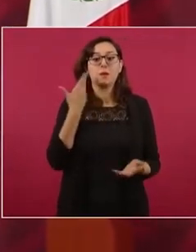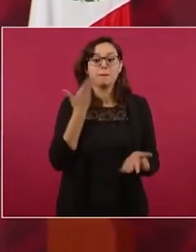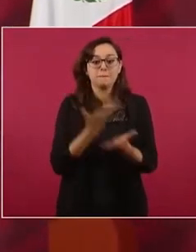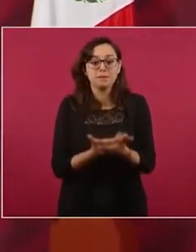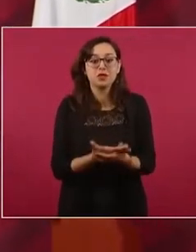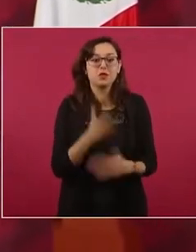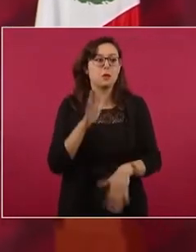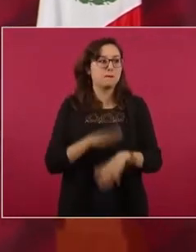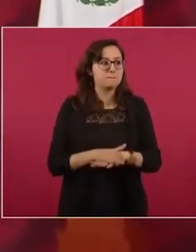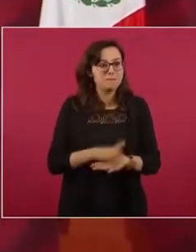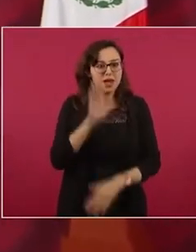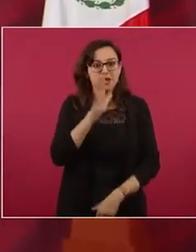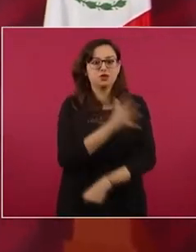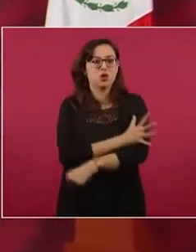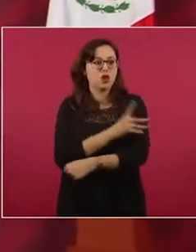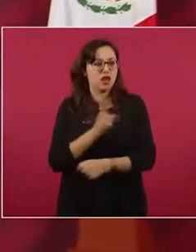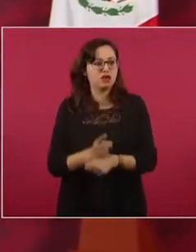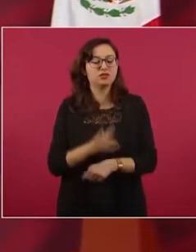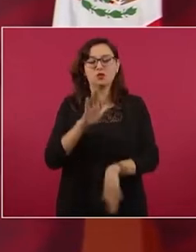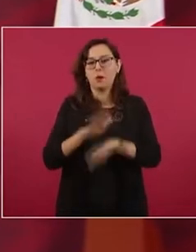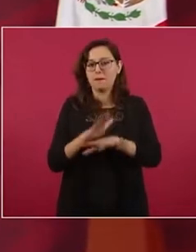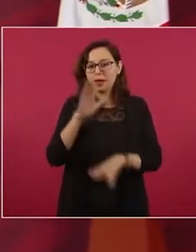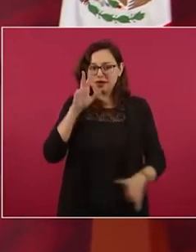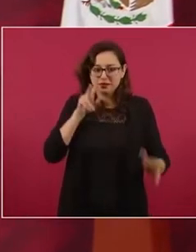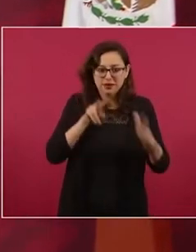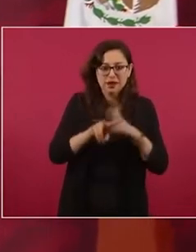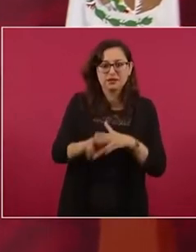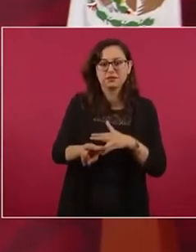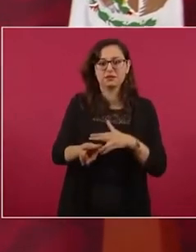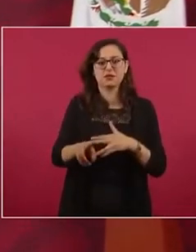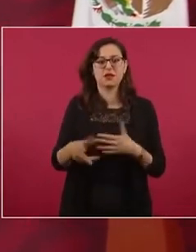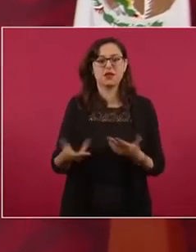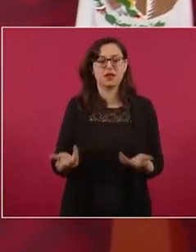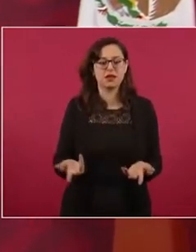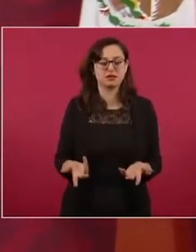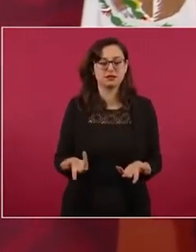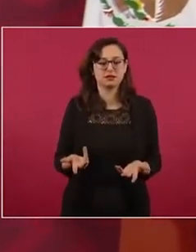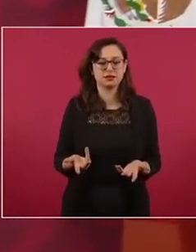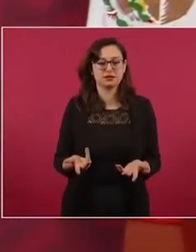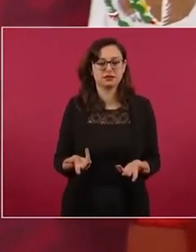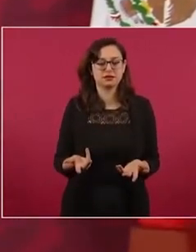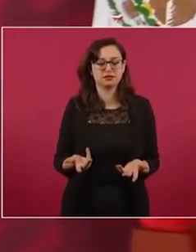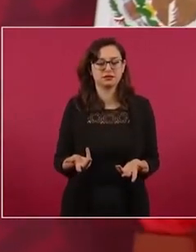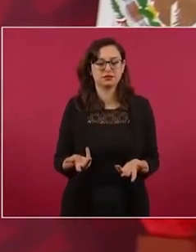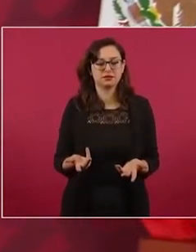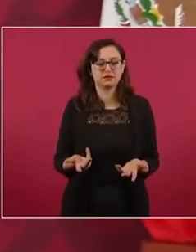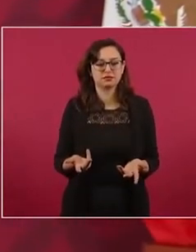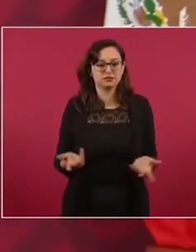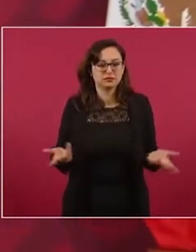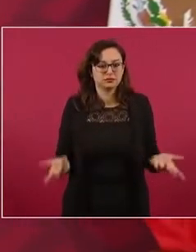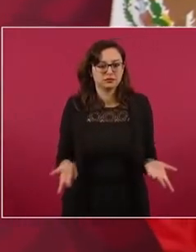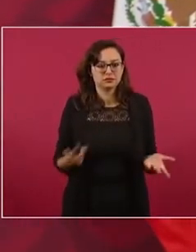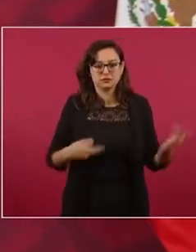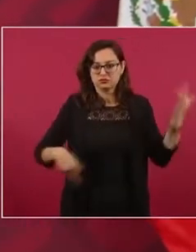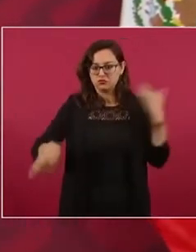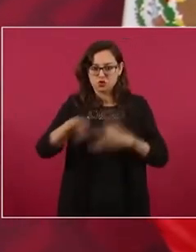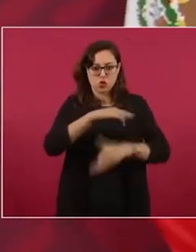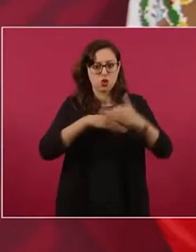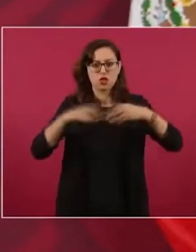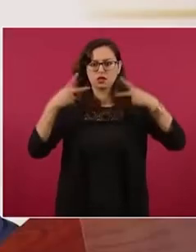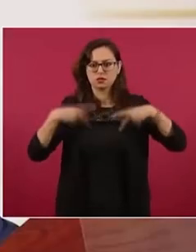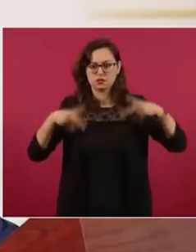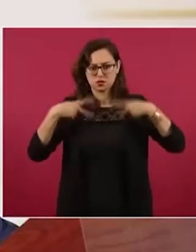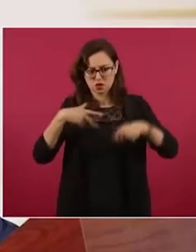transparencia completa que todos digamos cuánto ganamos